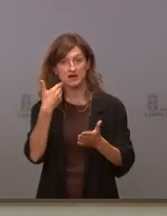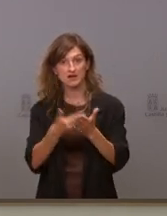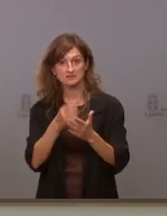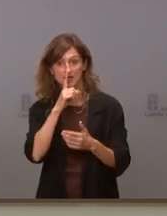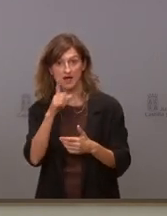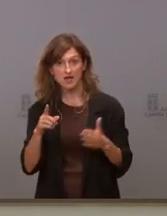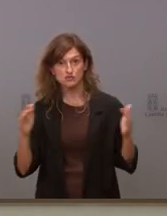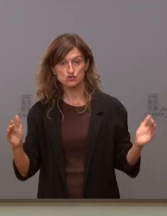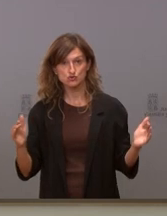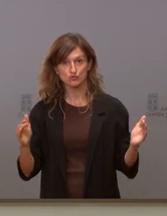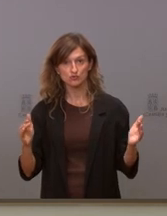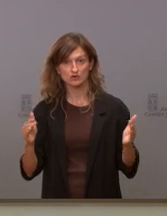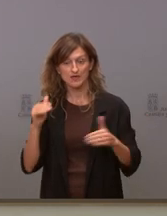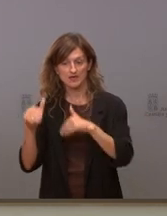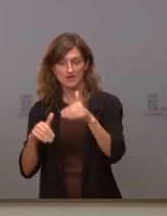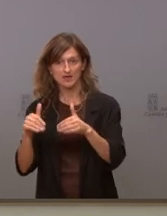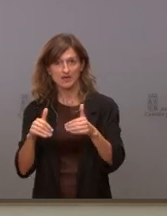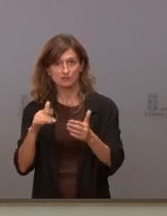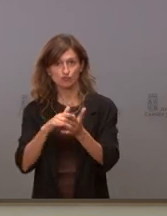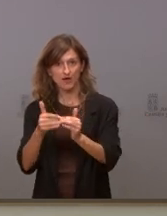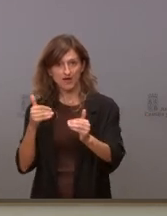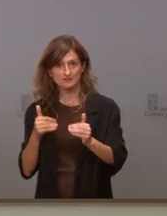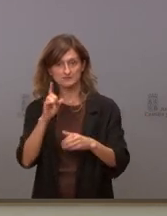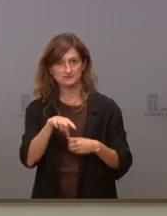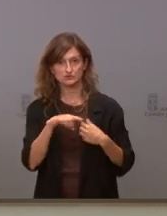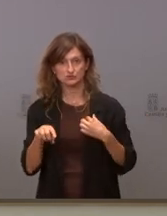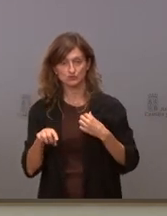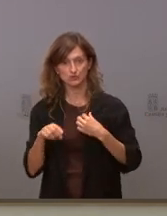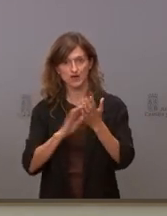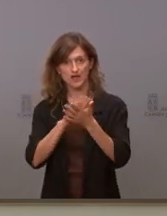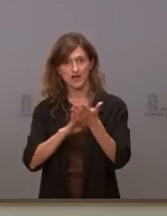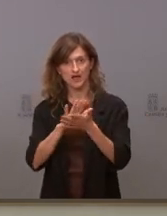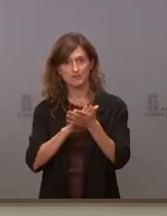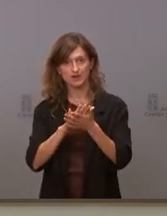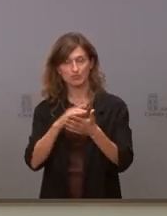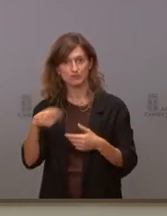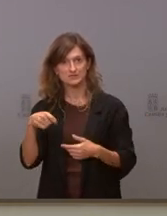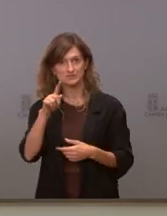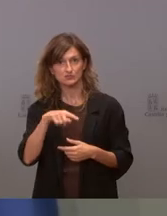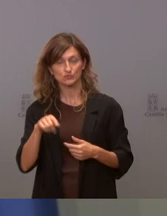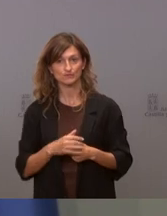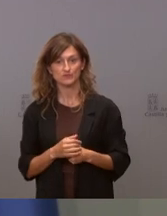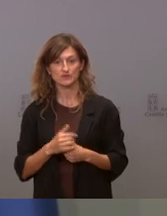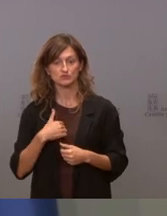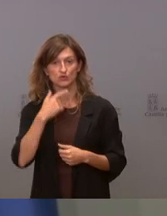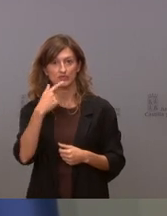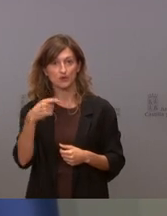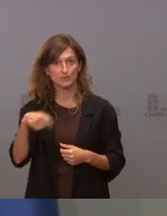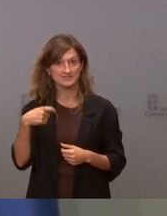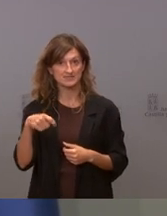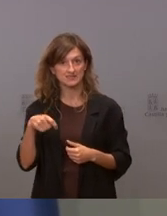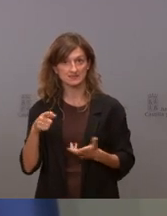año no se producirá un adelanto electoral? No sé si esta cuestión ha podido conversar con el presidente. Yo puedo afirmar que el presidente